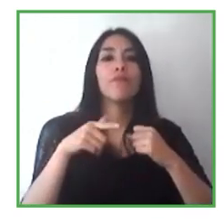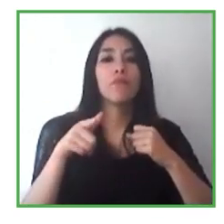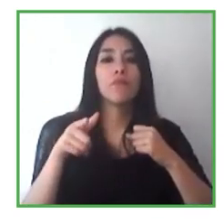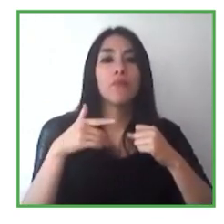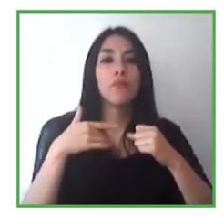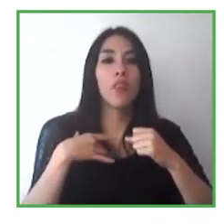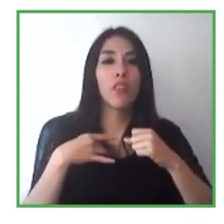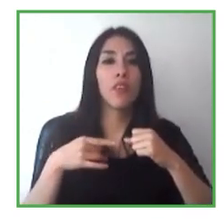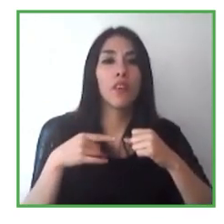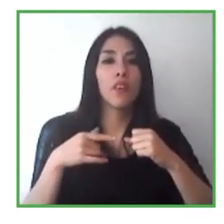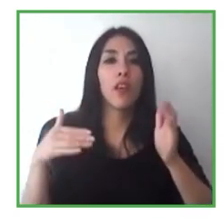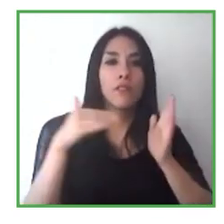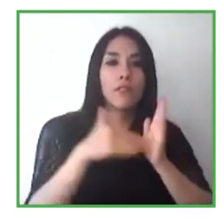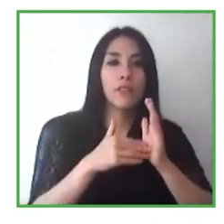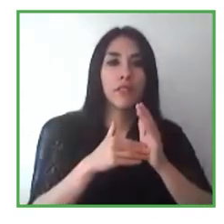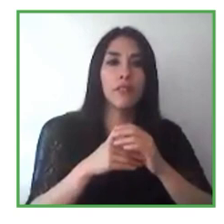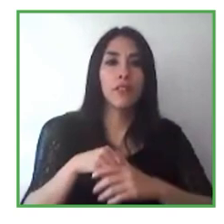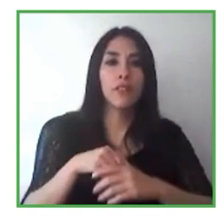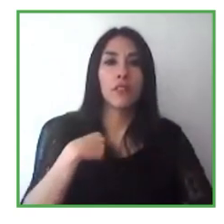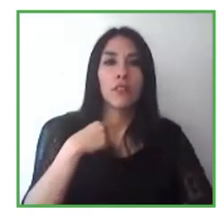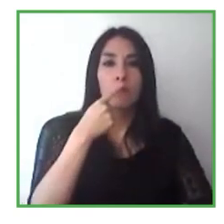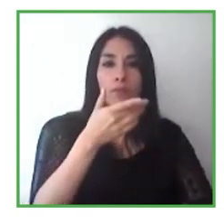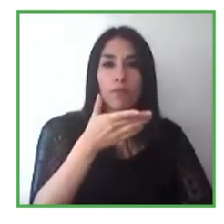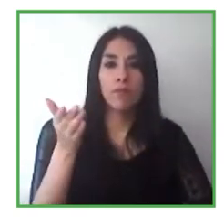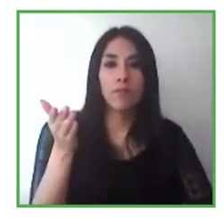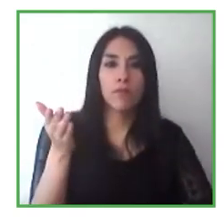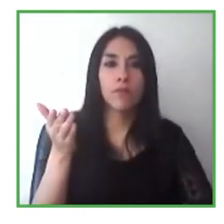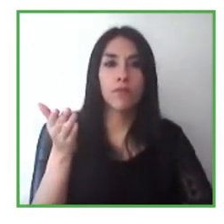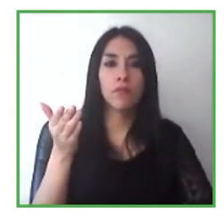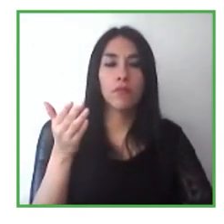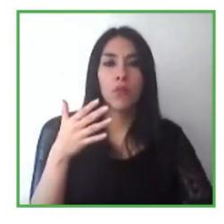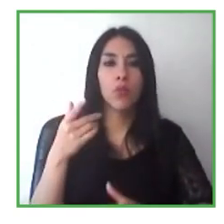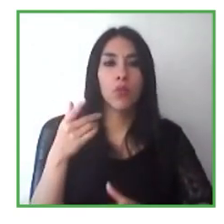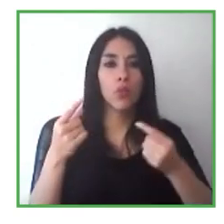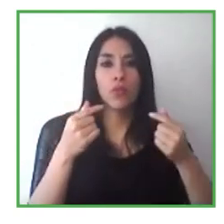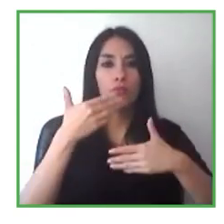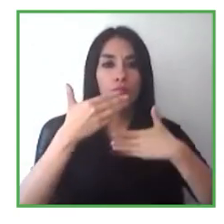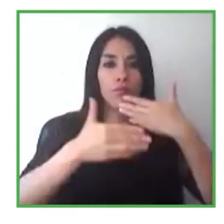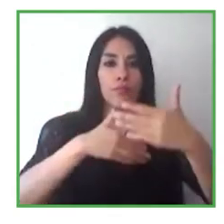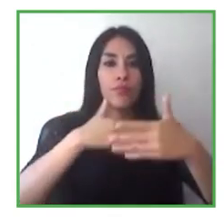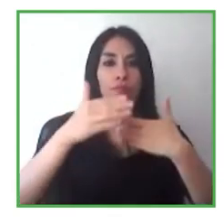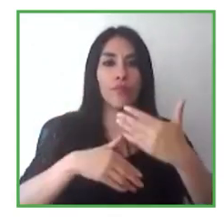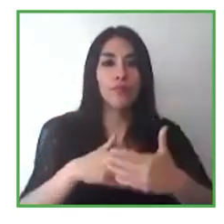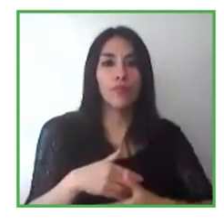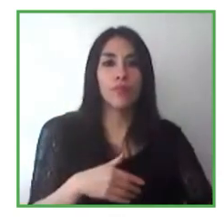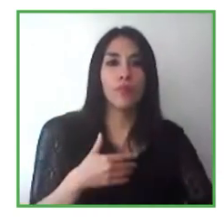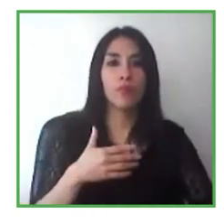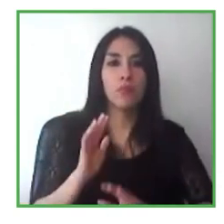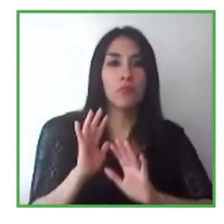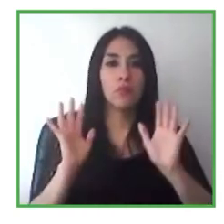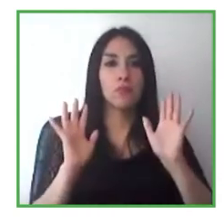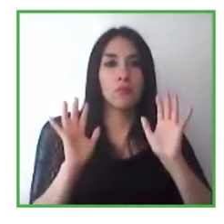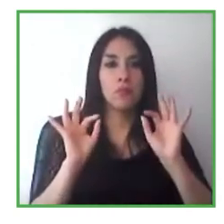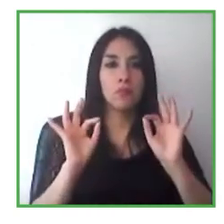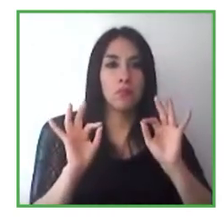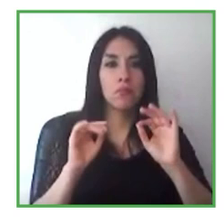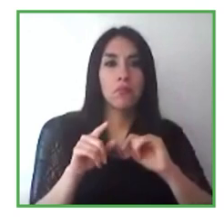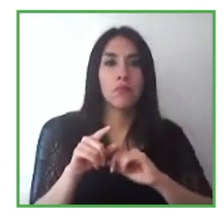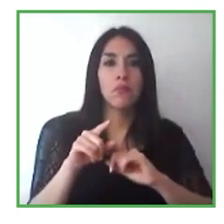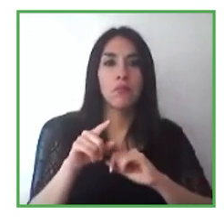a decir, hagan algo, solo hagan algo, inician nada más, nada es perfecto, nadie tiene todo resuelto, pero en conjunto